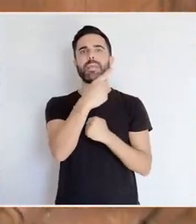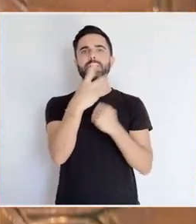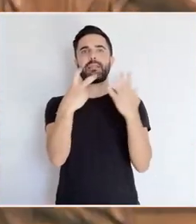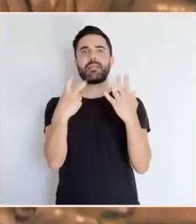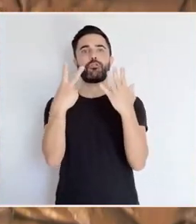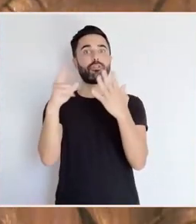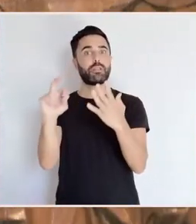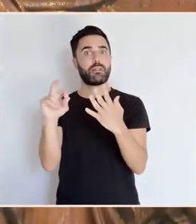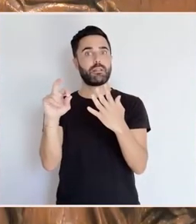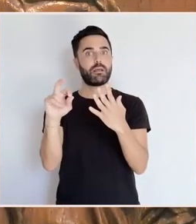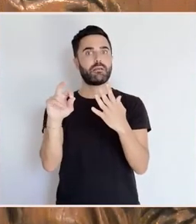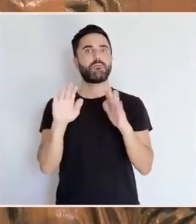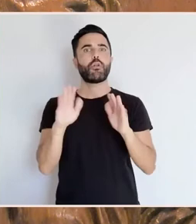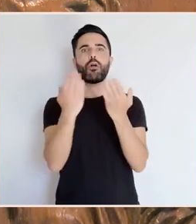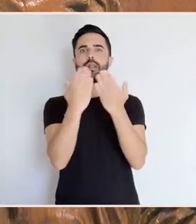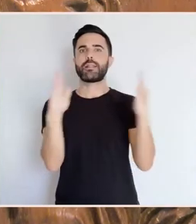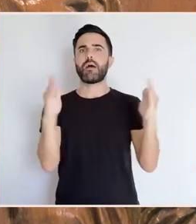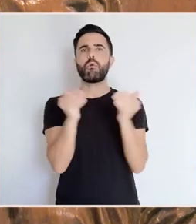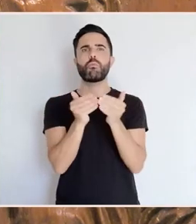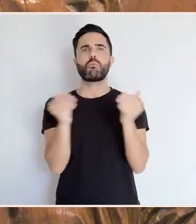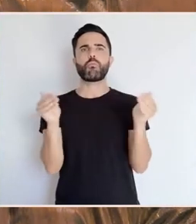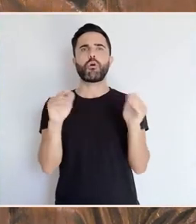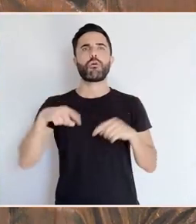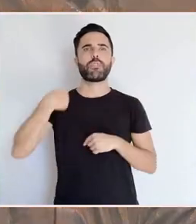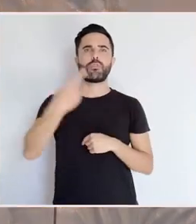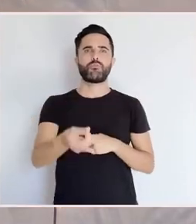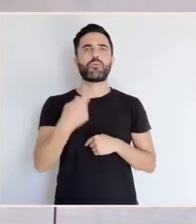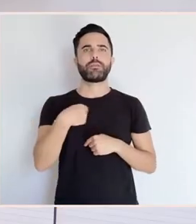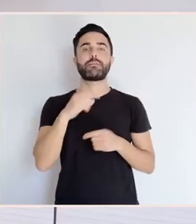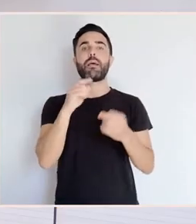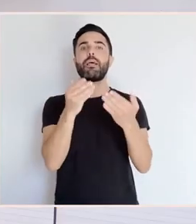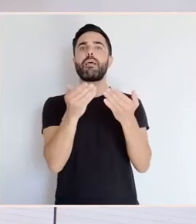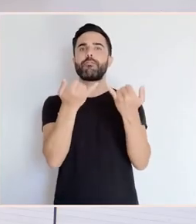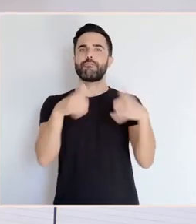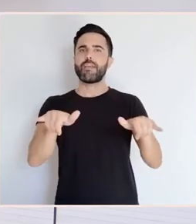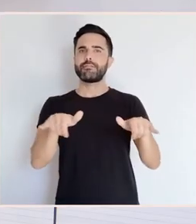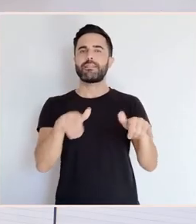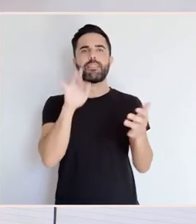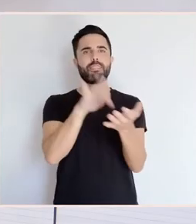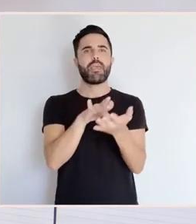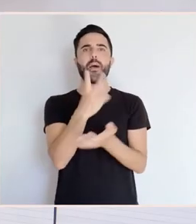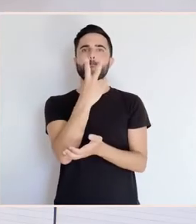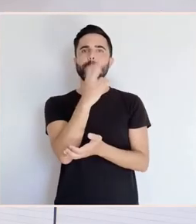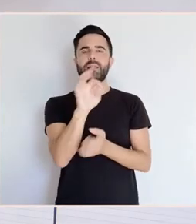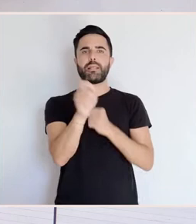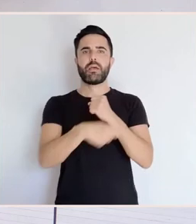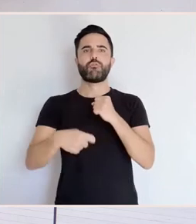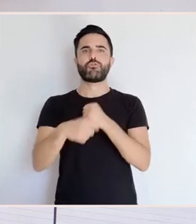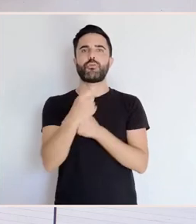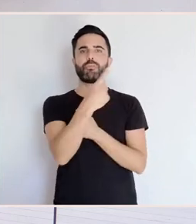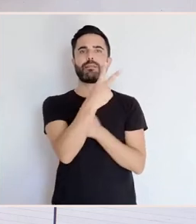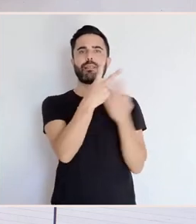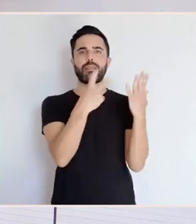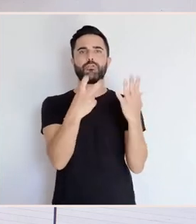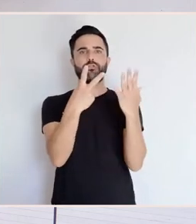nunha gran celebración que tivo lugar o 20 de agosto de 1771. O mosteiro de